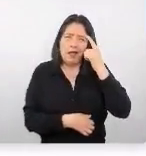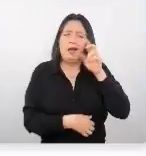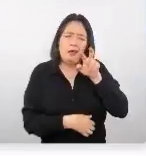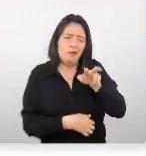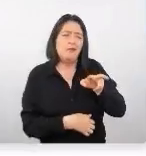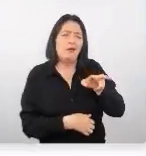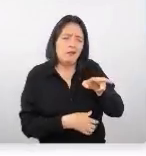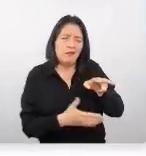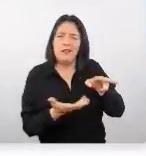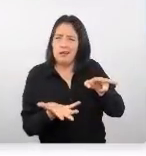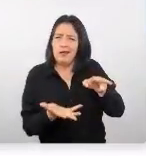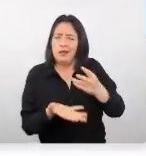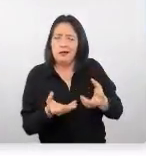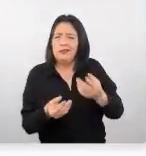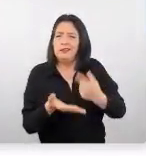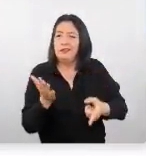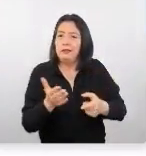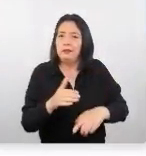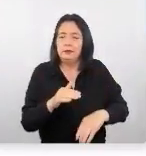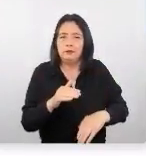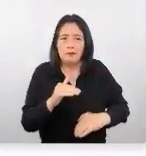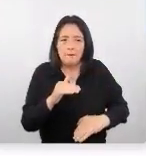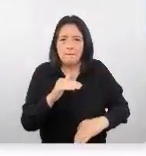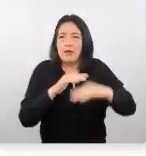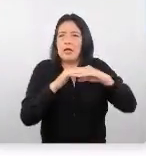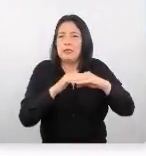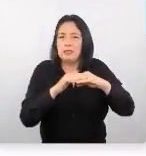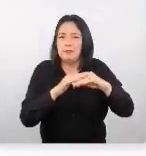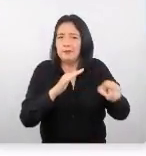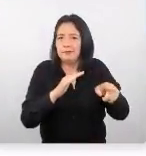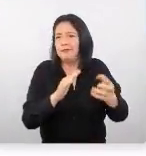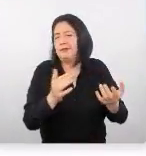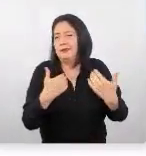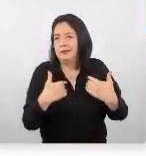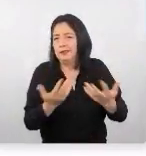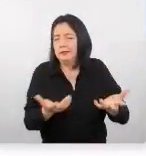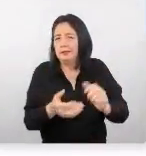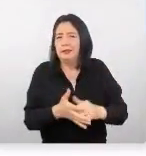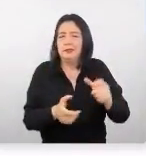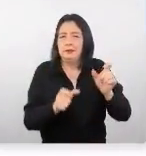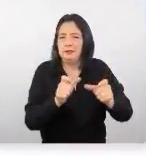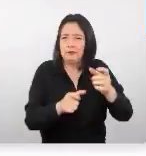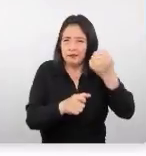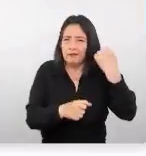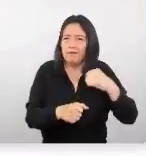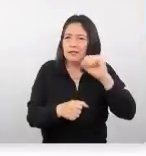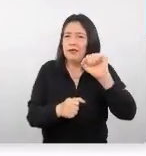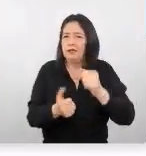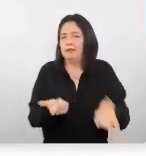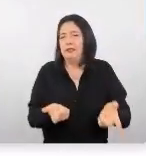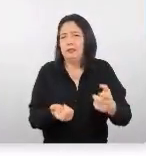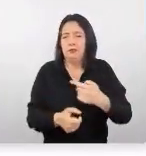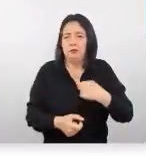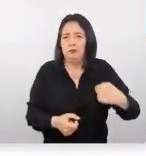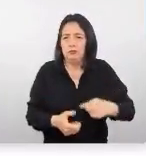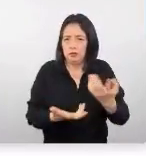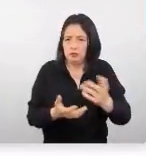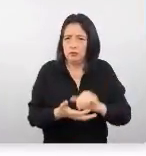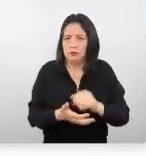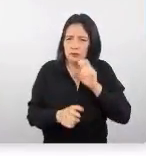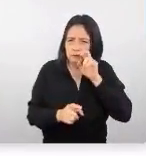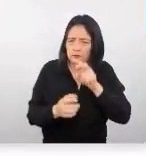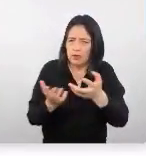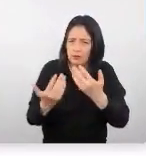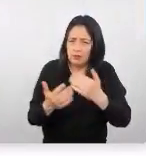el punto máximo que tenían de cantidad de viajes los chinos, ¿sí? Entonces, estamos